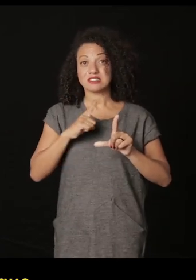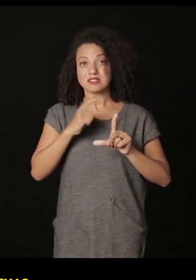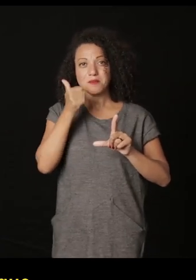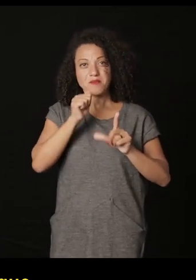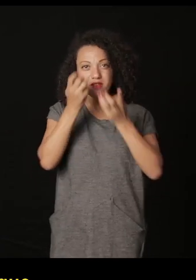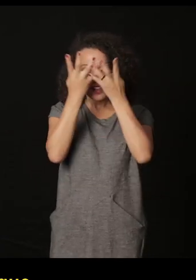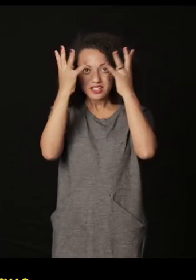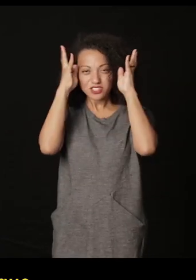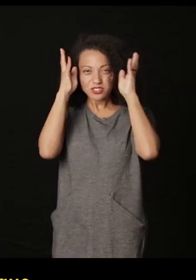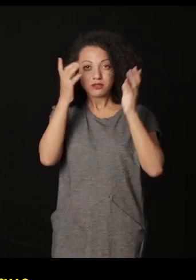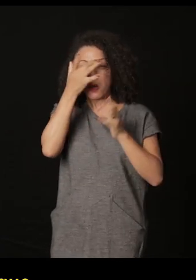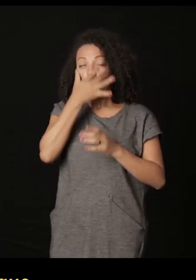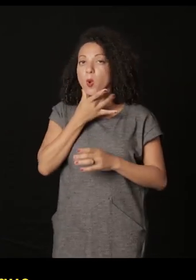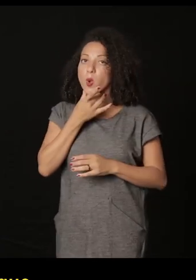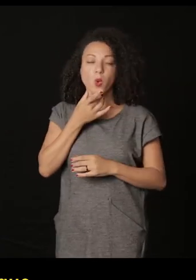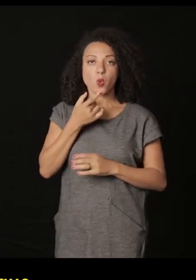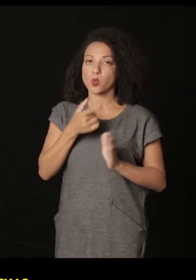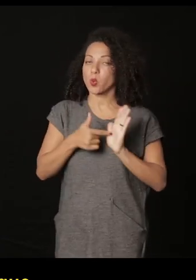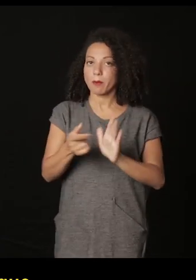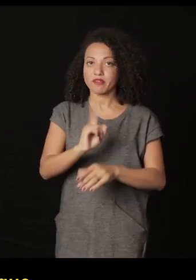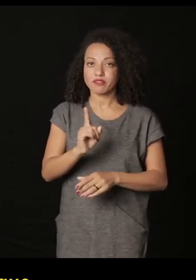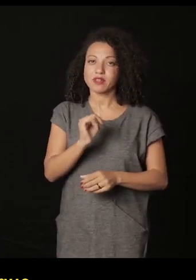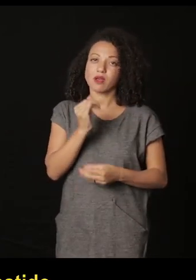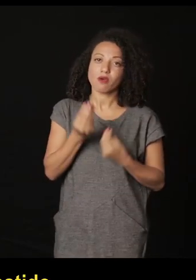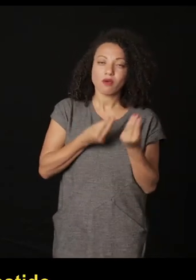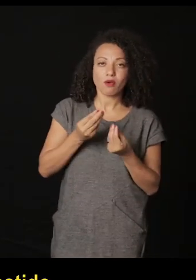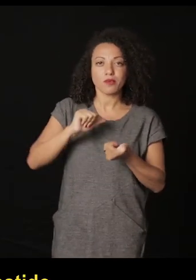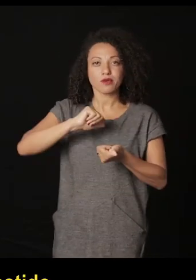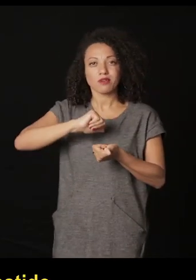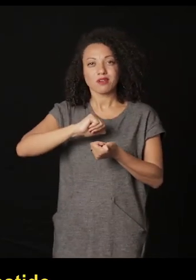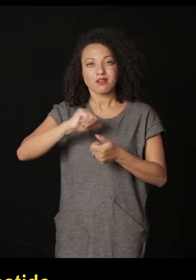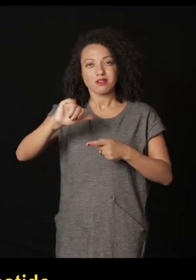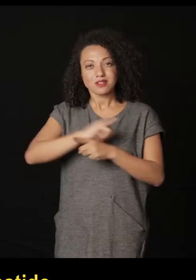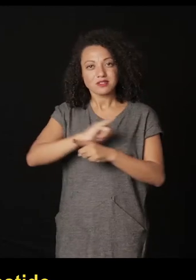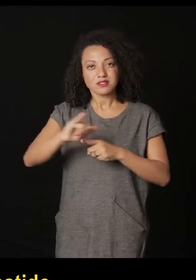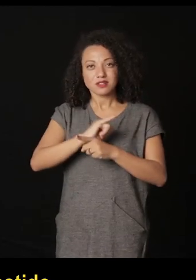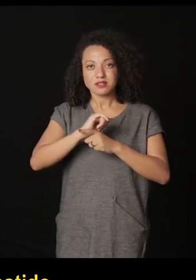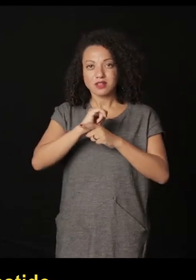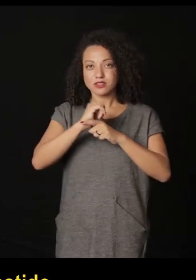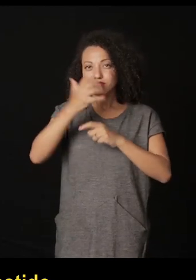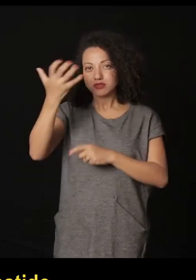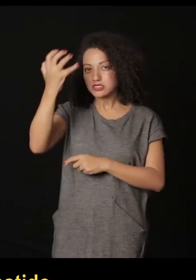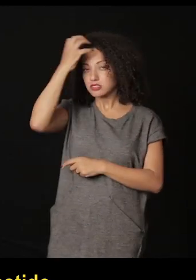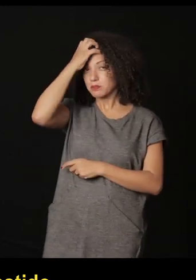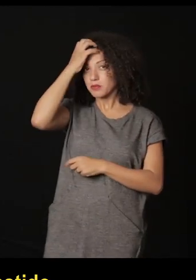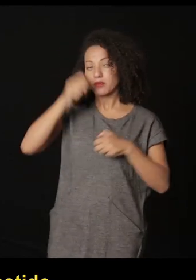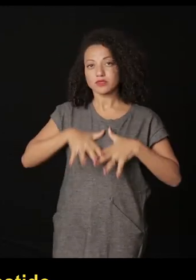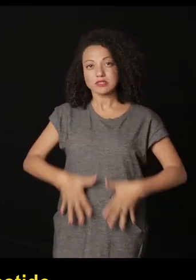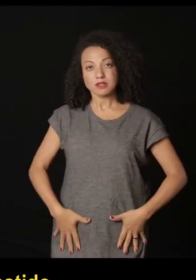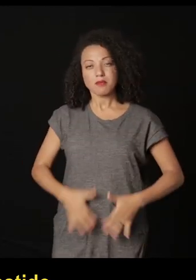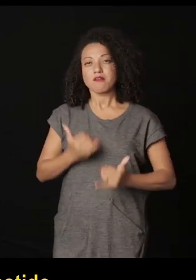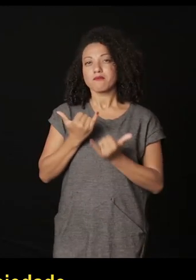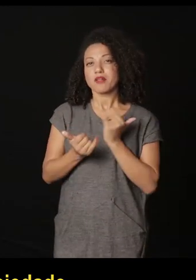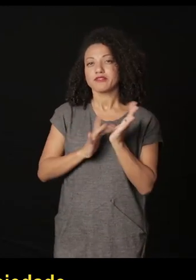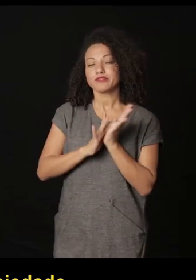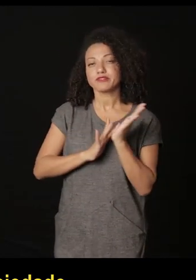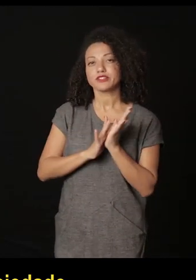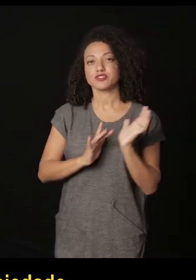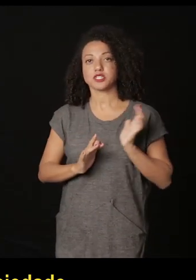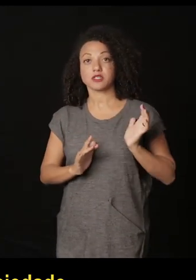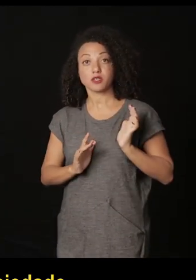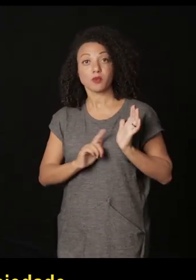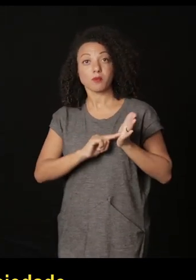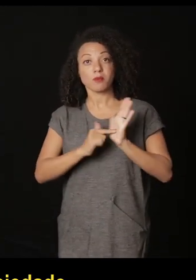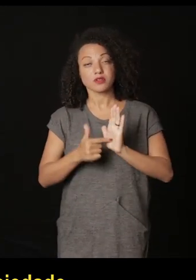mujeres indígenas que se puede ver en la cara colocando un chapéu y un vestido como si fueran damas de alta sociedad para mostrar el